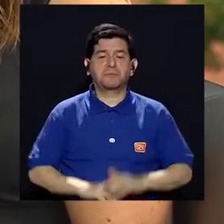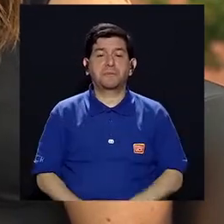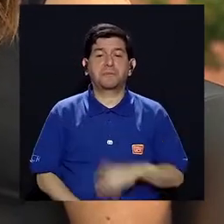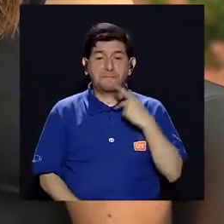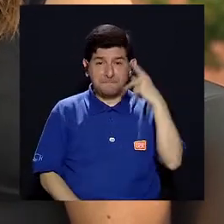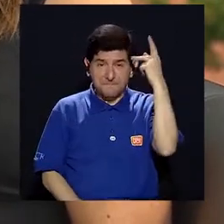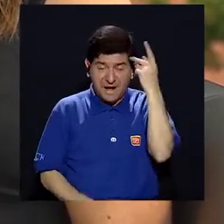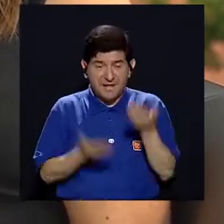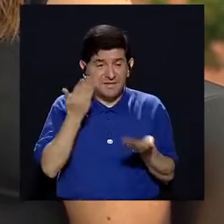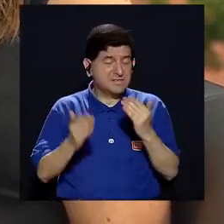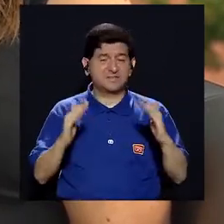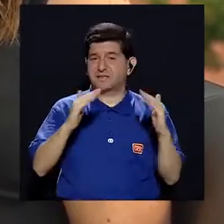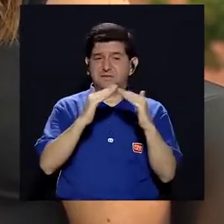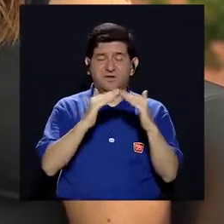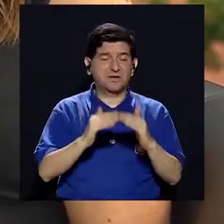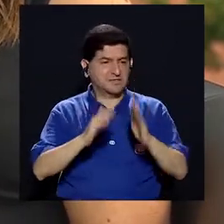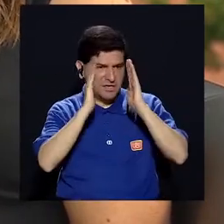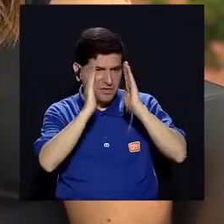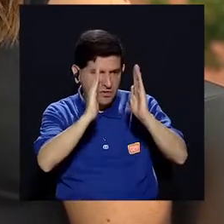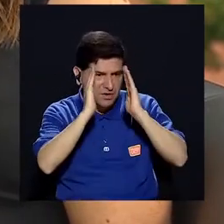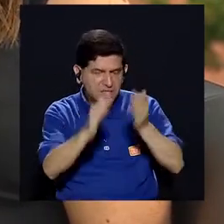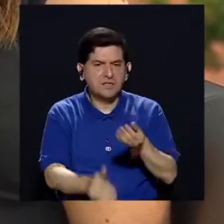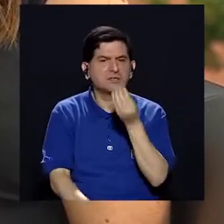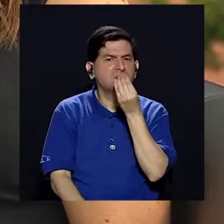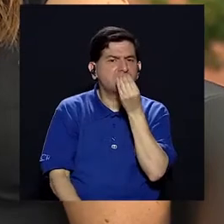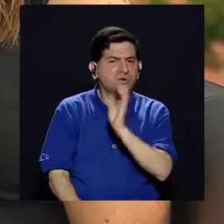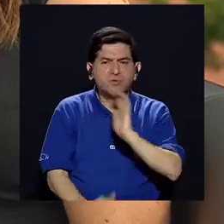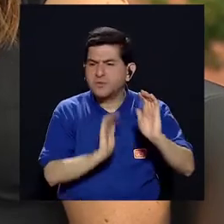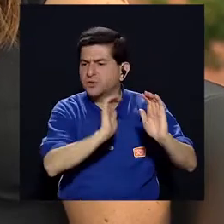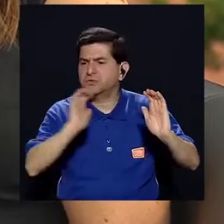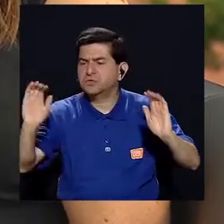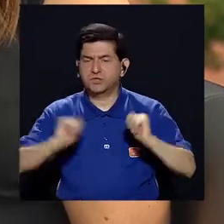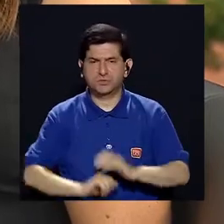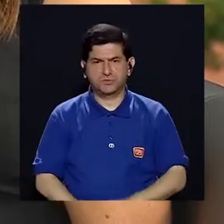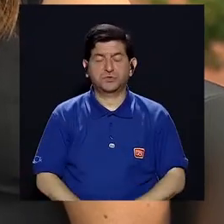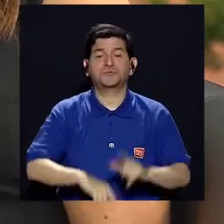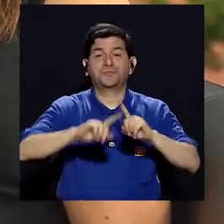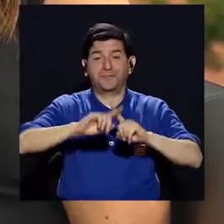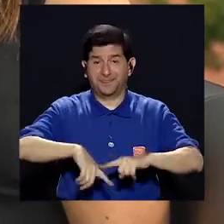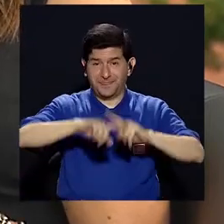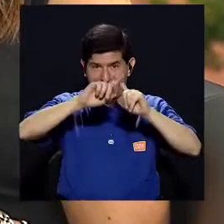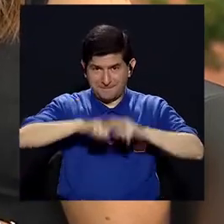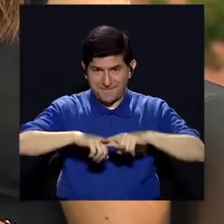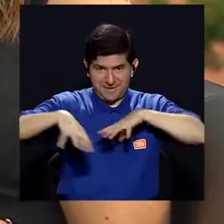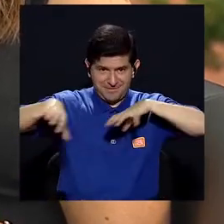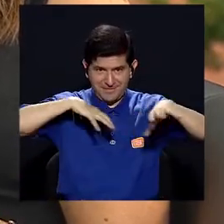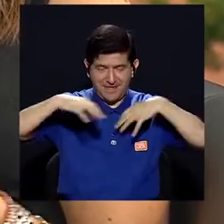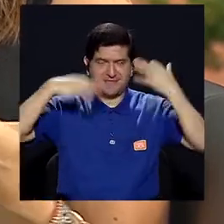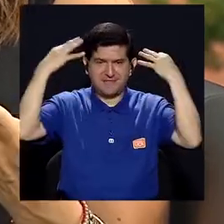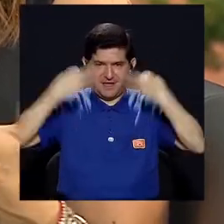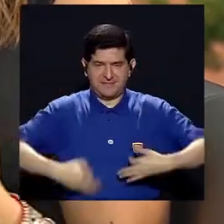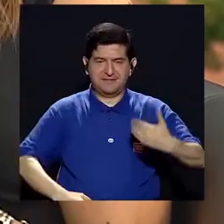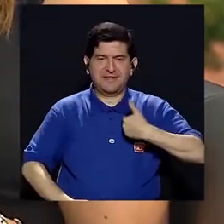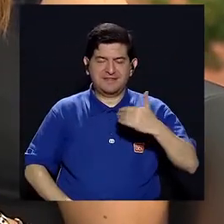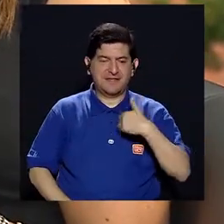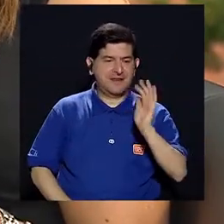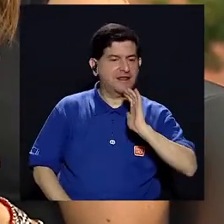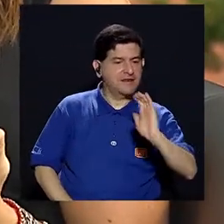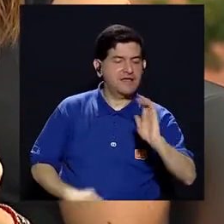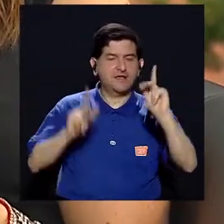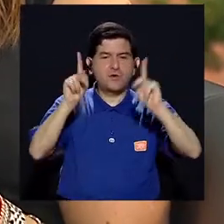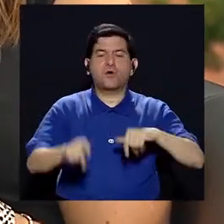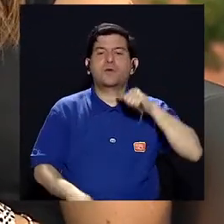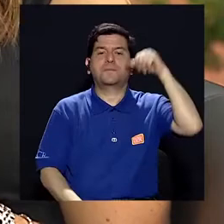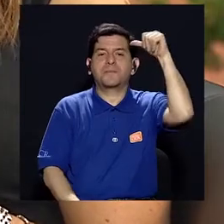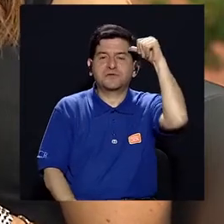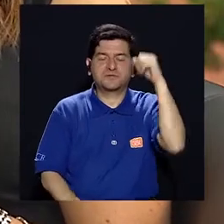sedentario, los papás por no estar en casa tal vez no están tan pendientes de la alimentación de los hijos, entonces va a depender mucho de esa actividad física que tenga, por